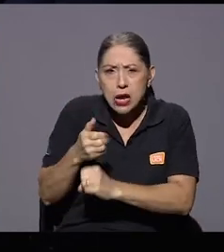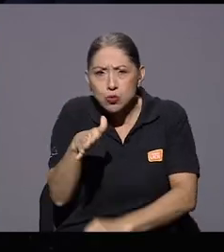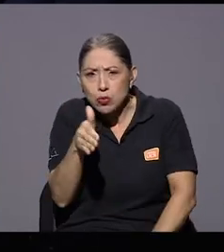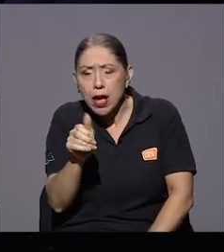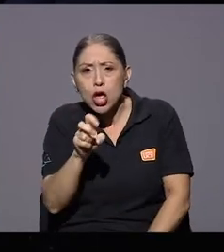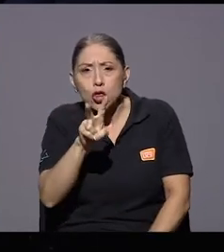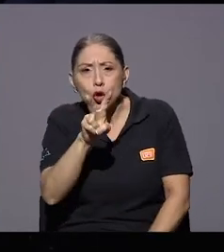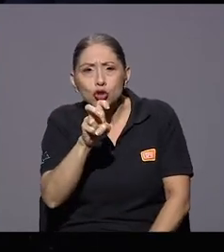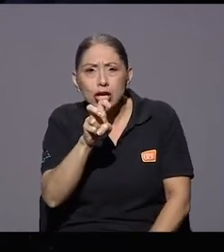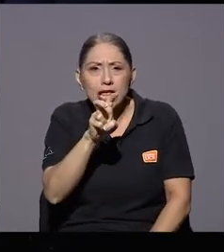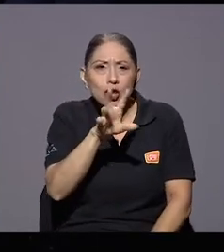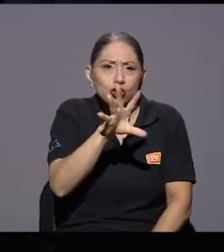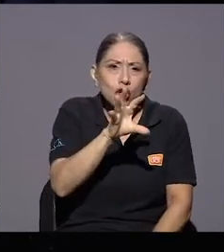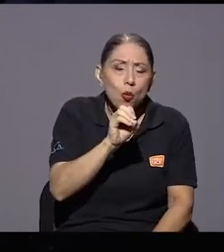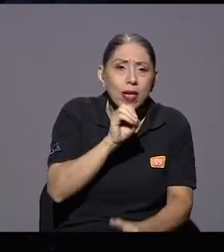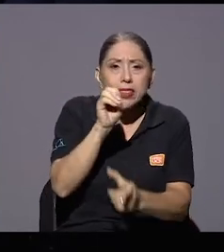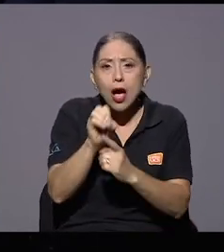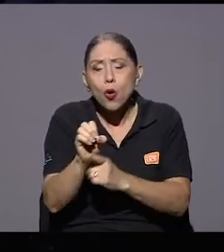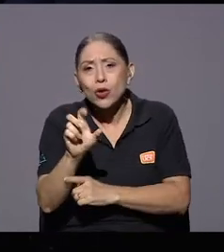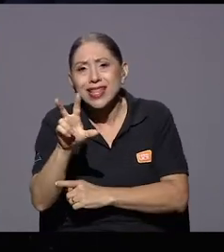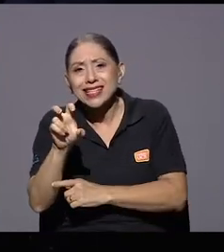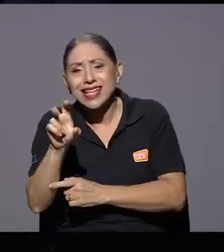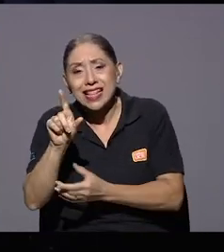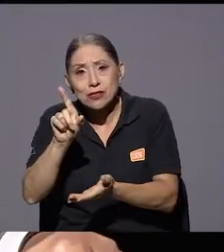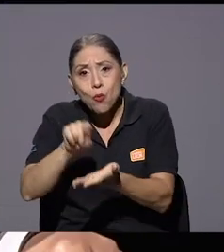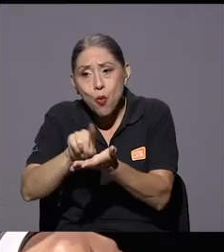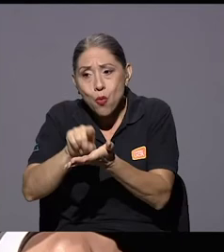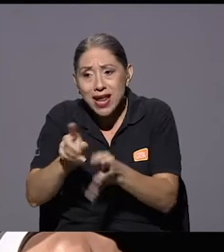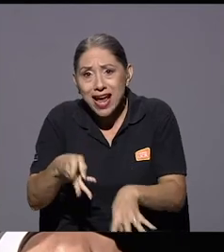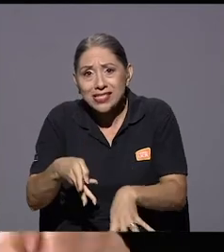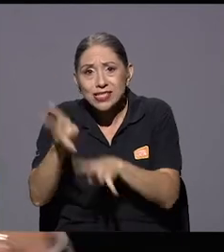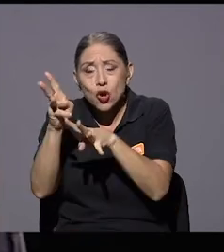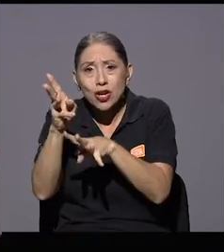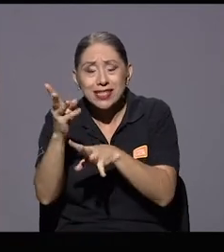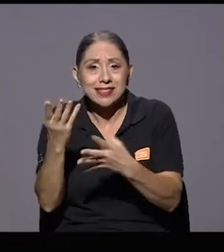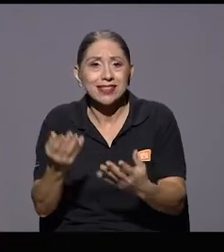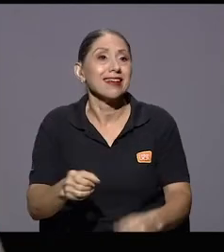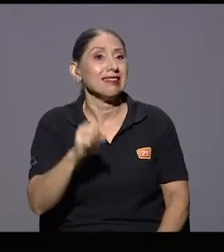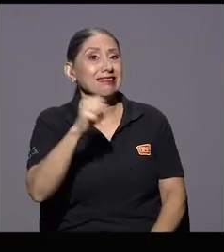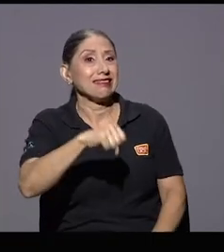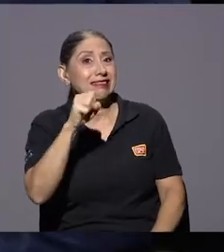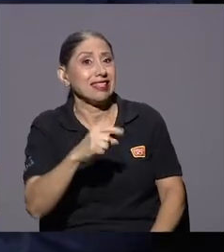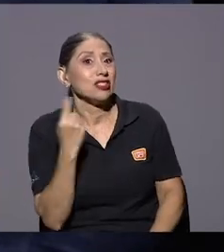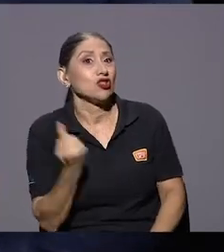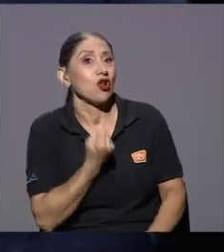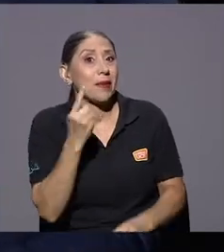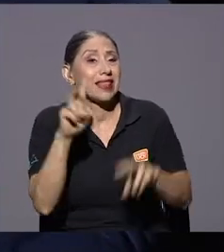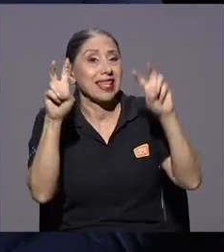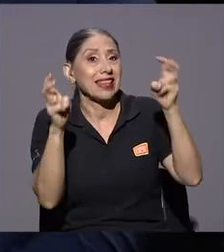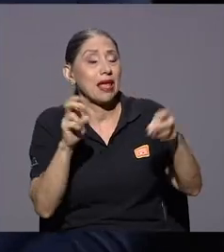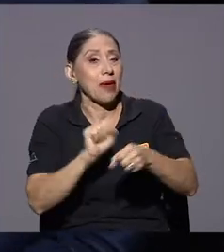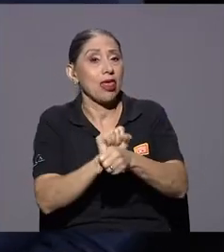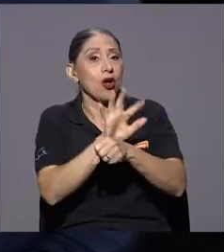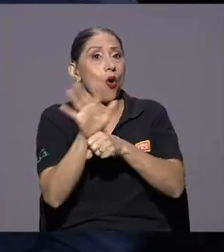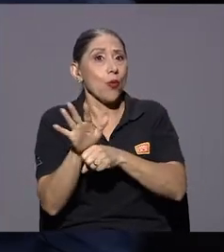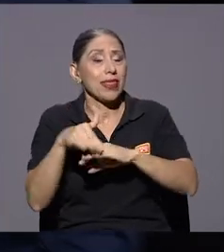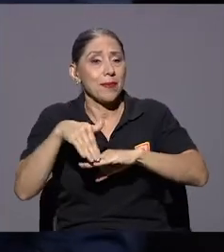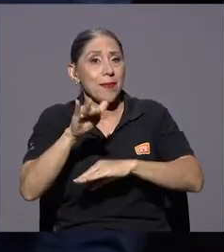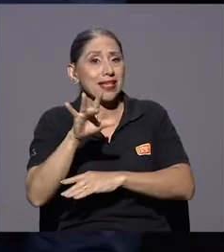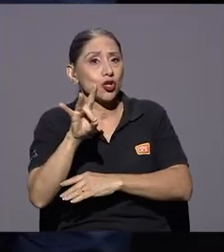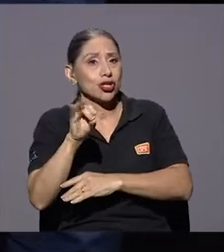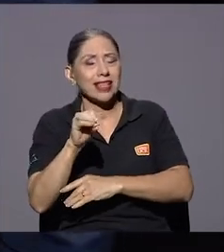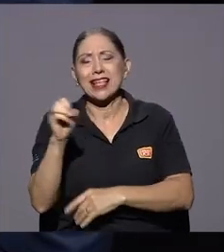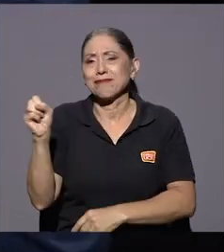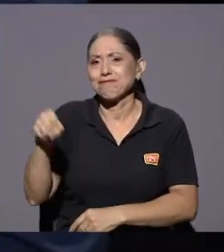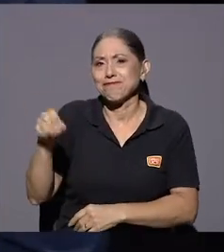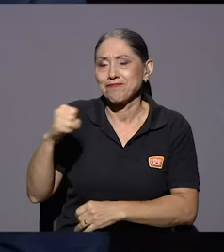250 a 300 publicaciones ¿verdad? o sea es una cantidad solamente en COVID había más de 80 y que pude leer ayer este año